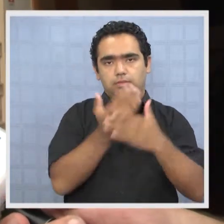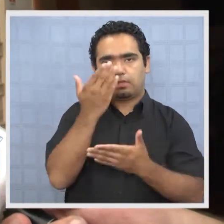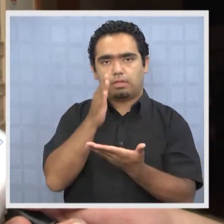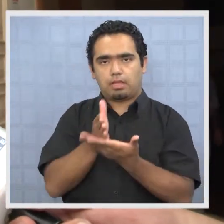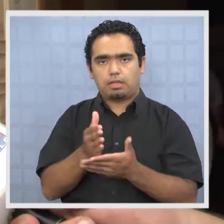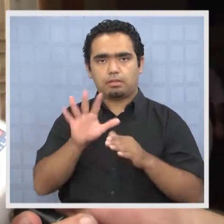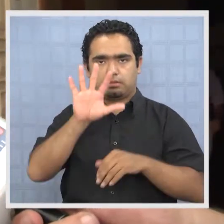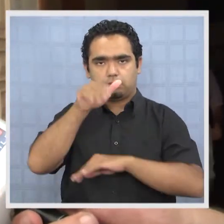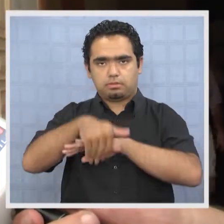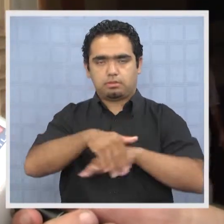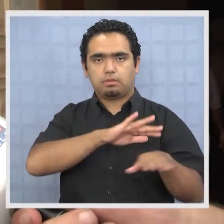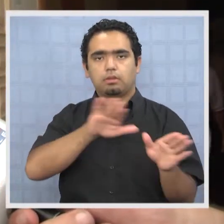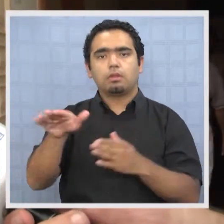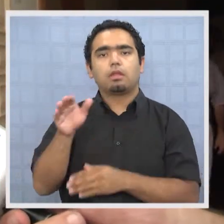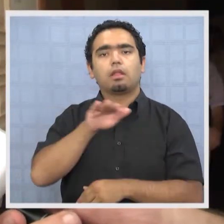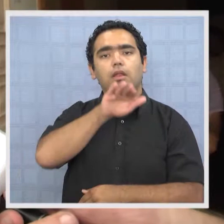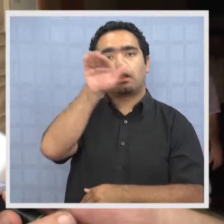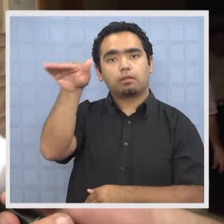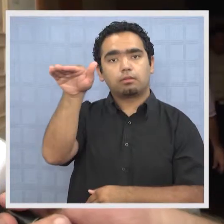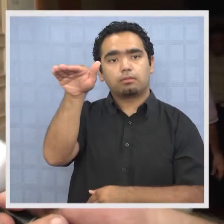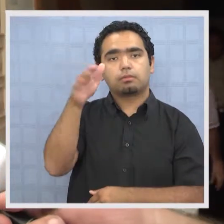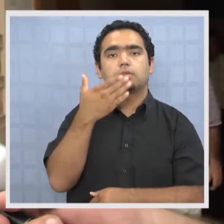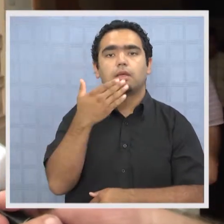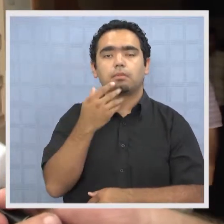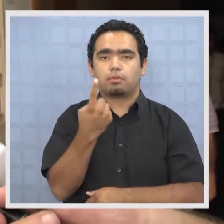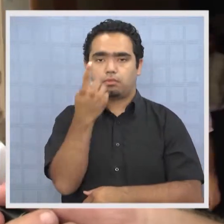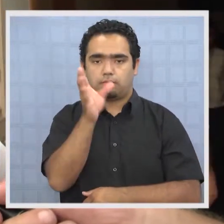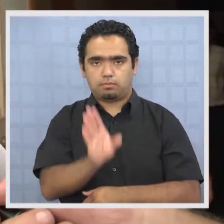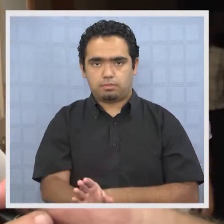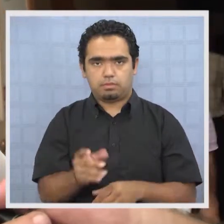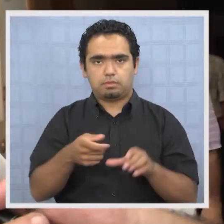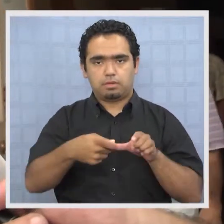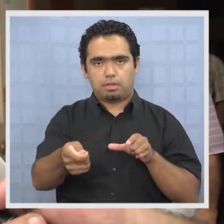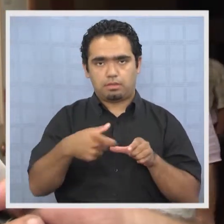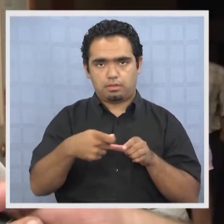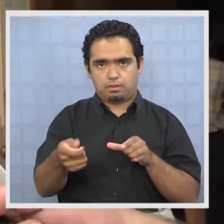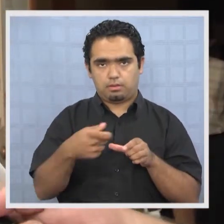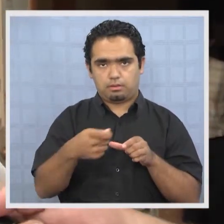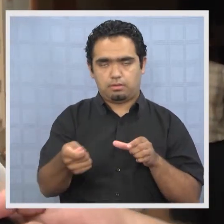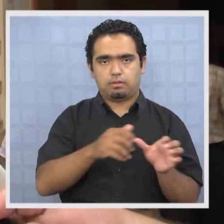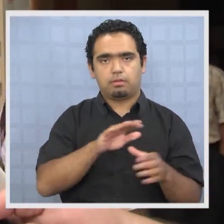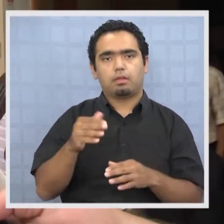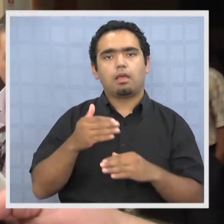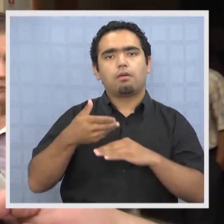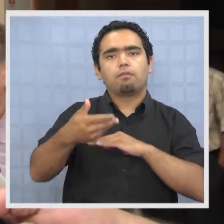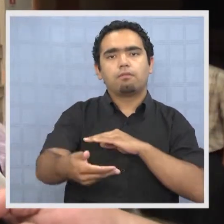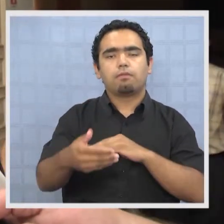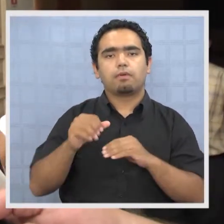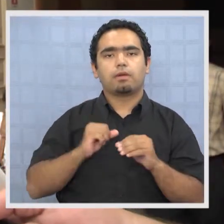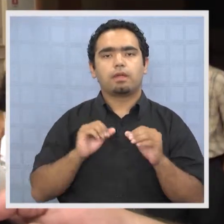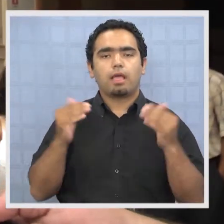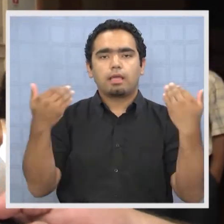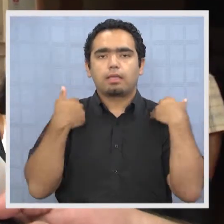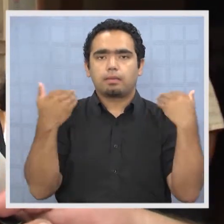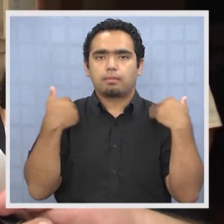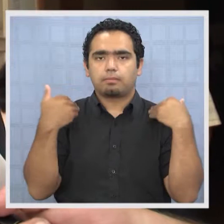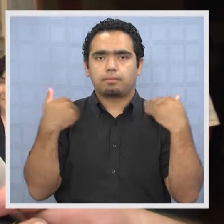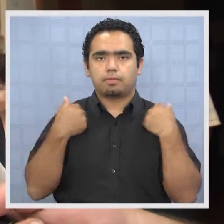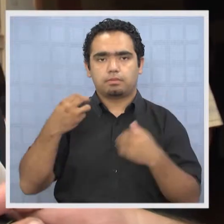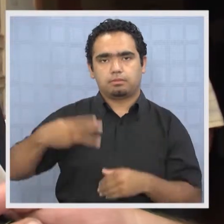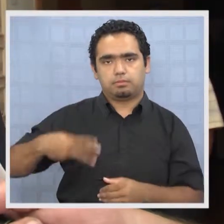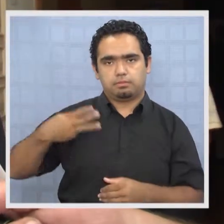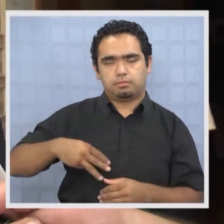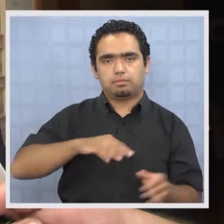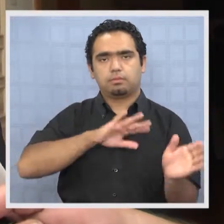19 horas. En Alto Espicio también va a haber una persona entregando entradas. En las afueras del gimnasio